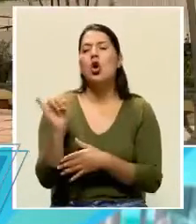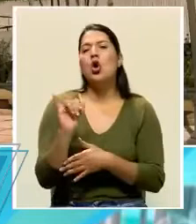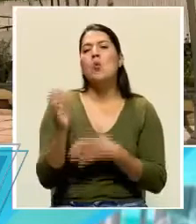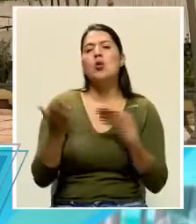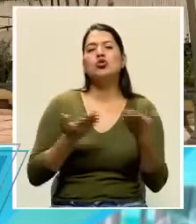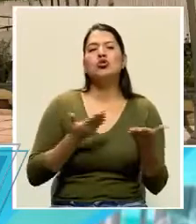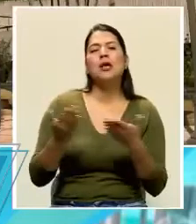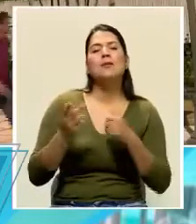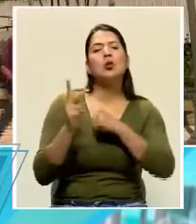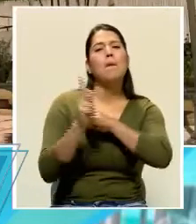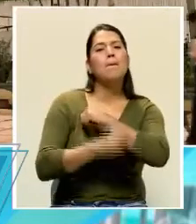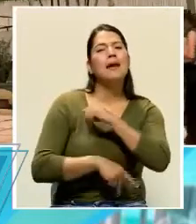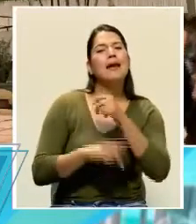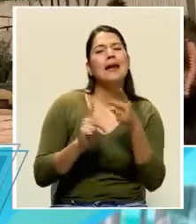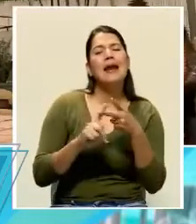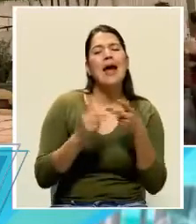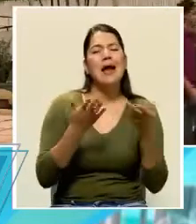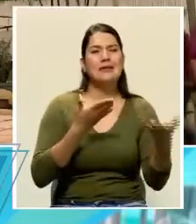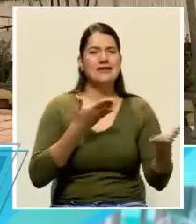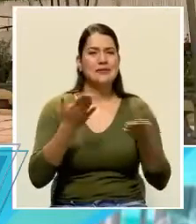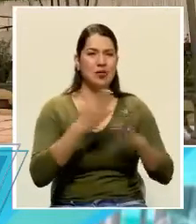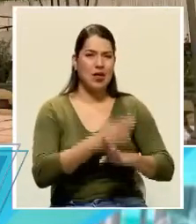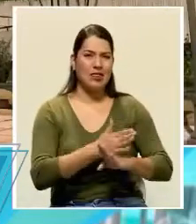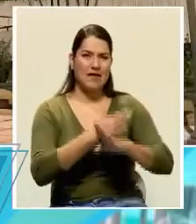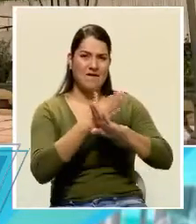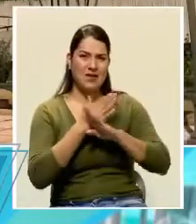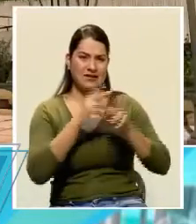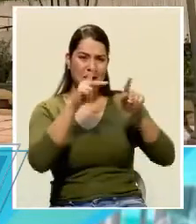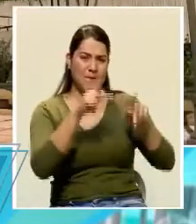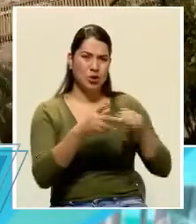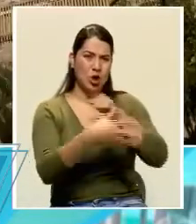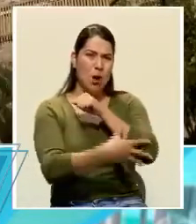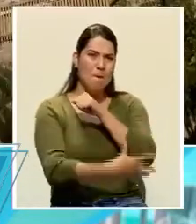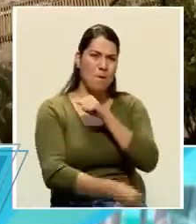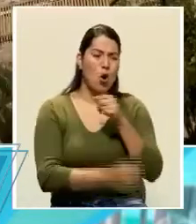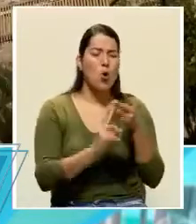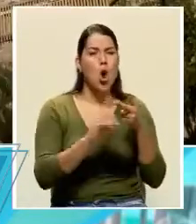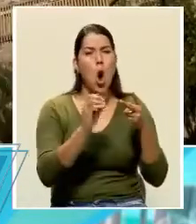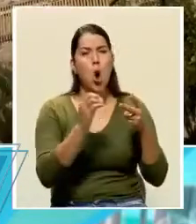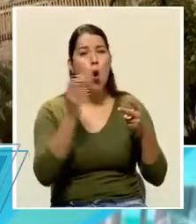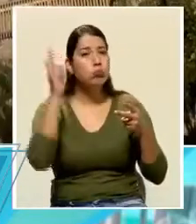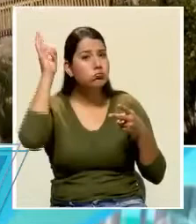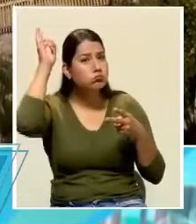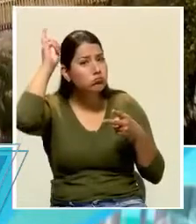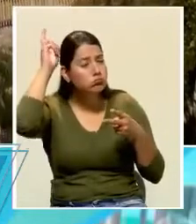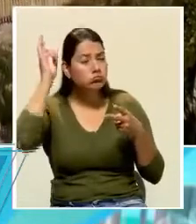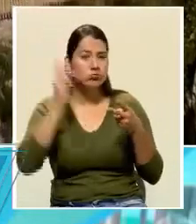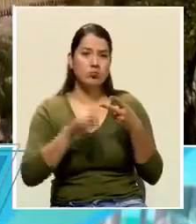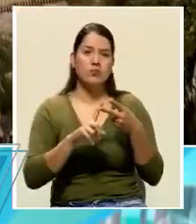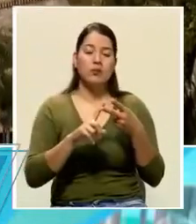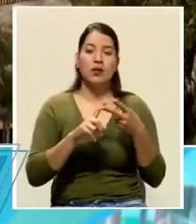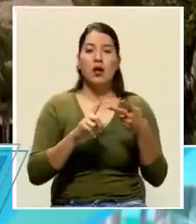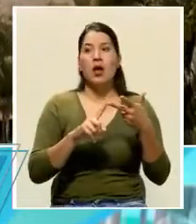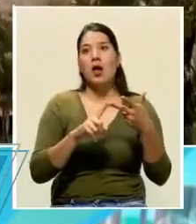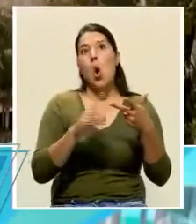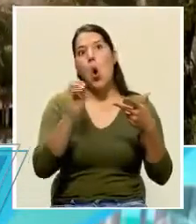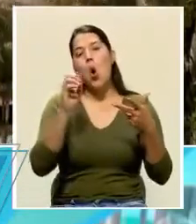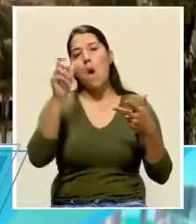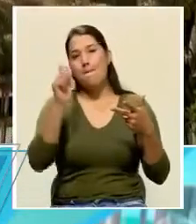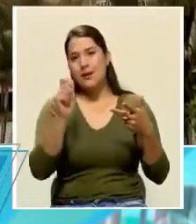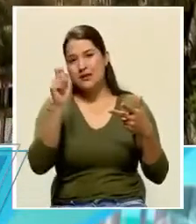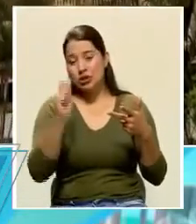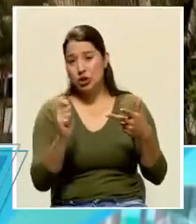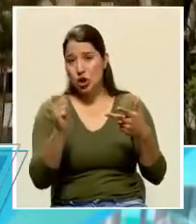servicio para la defensa de los pueblos indígenas, etc. y en el tema de pensiones alimentarias.